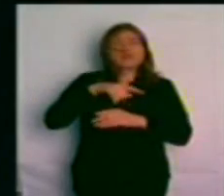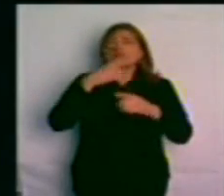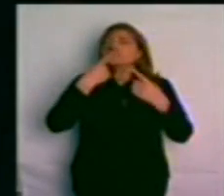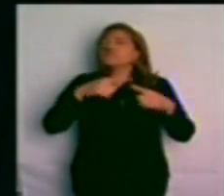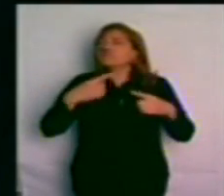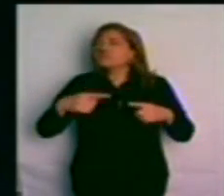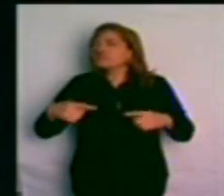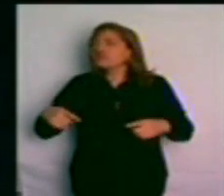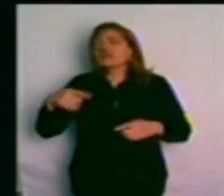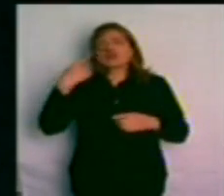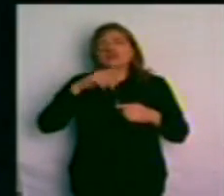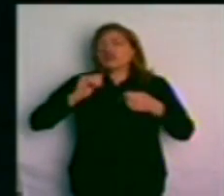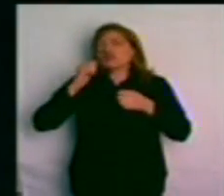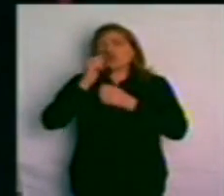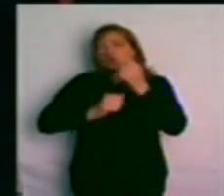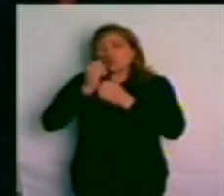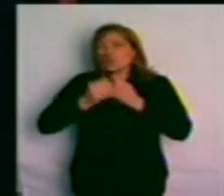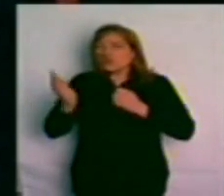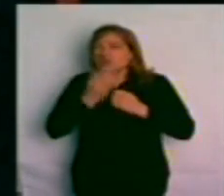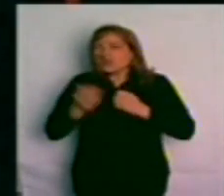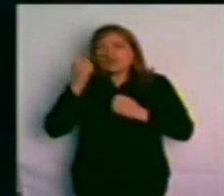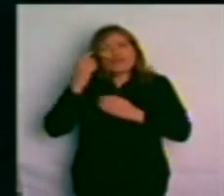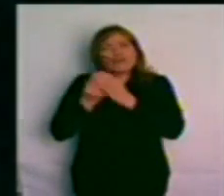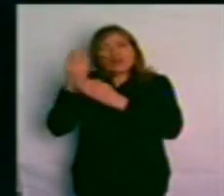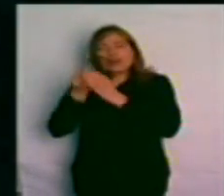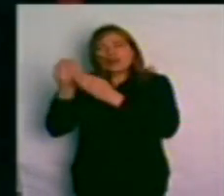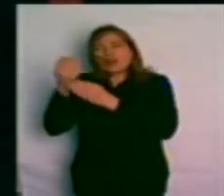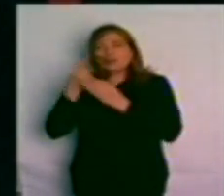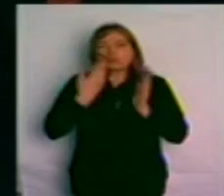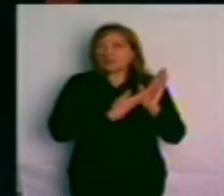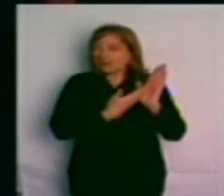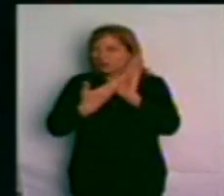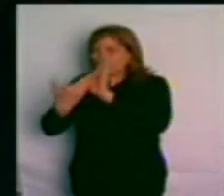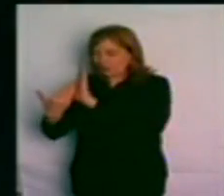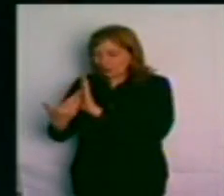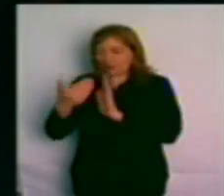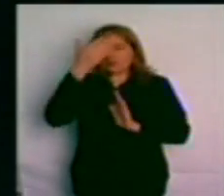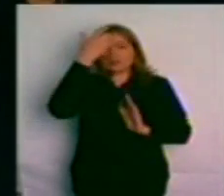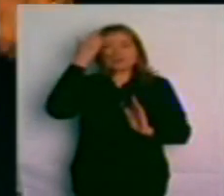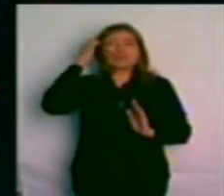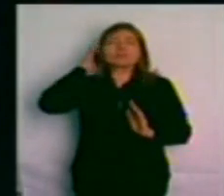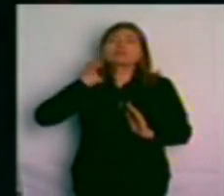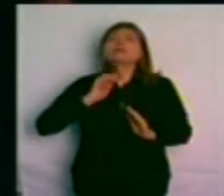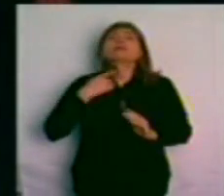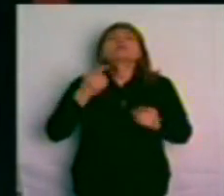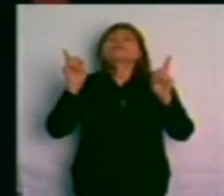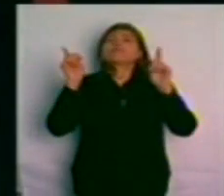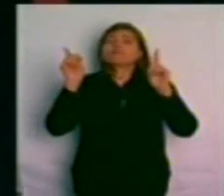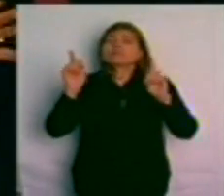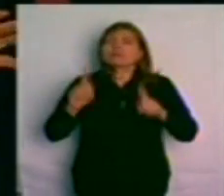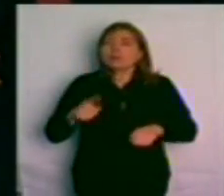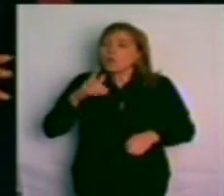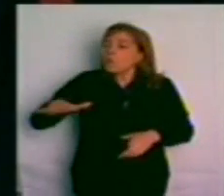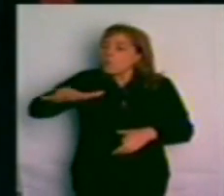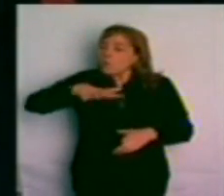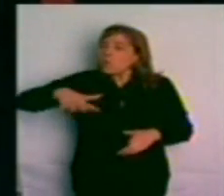más de 100 hechos industriales en nuestro país, más tenemos también un